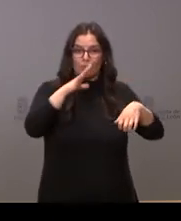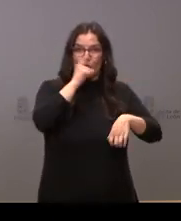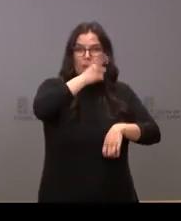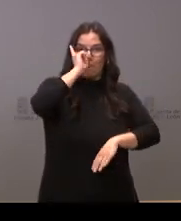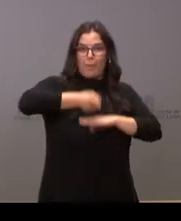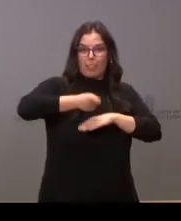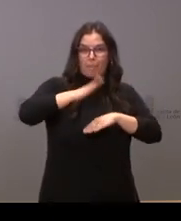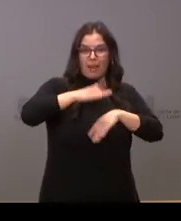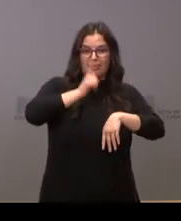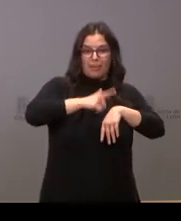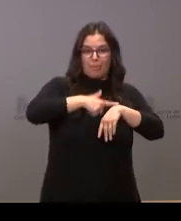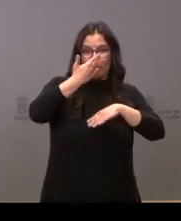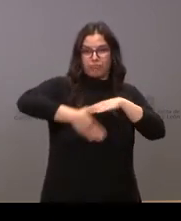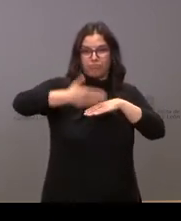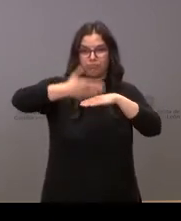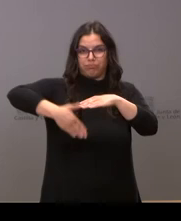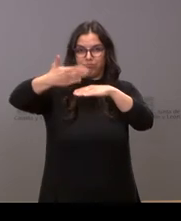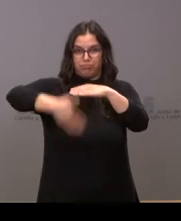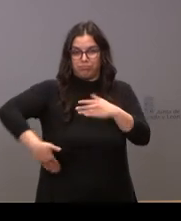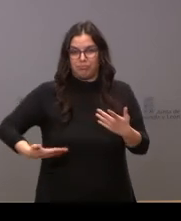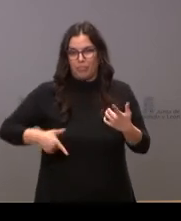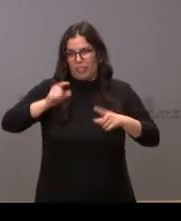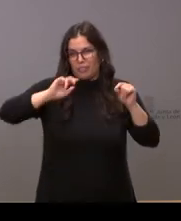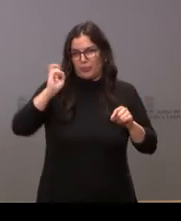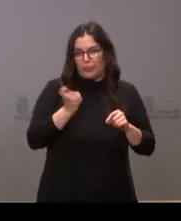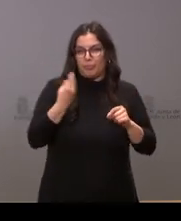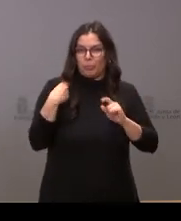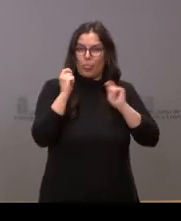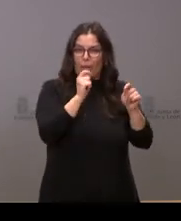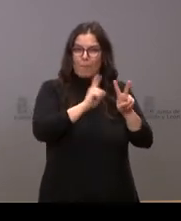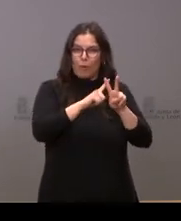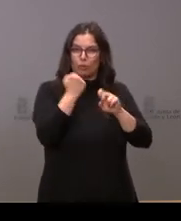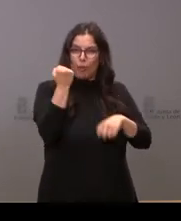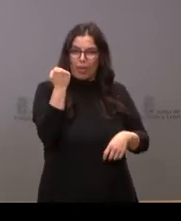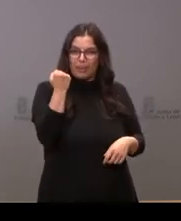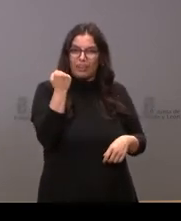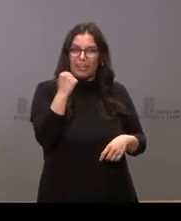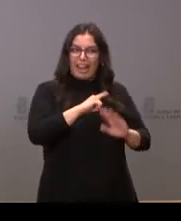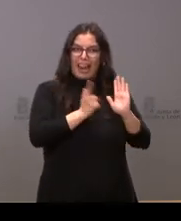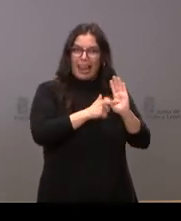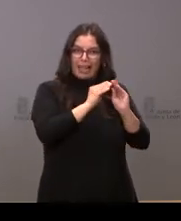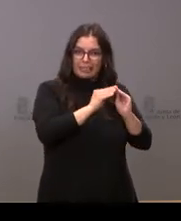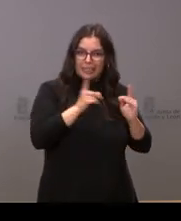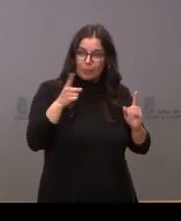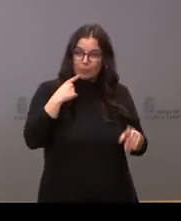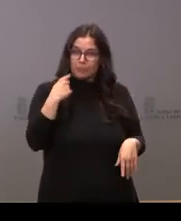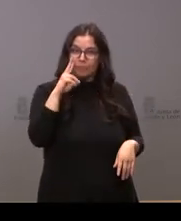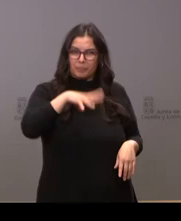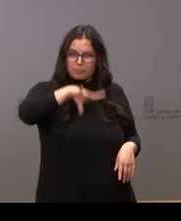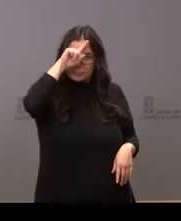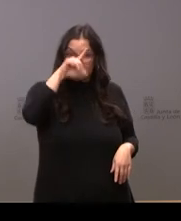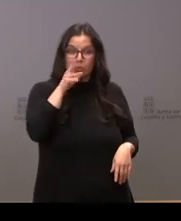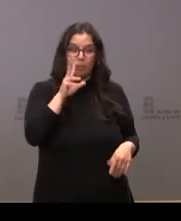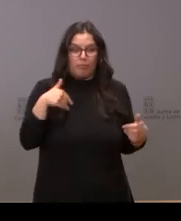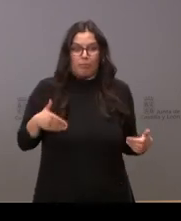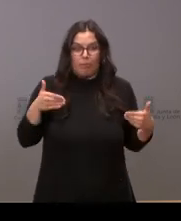la investidura y de las otras decisiones que adopta la mesa de las cortes a Vox visto lo que se está dilatando el proceso de puesta en